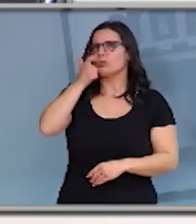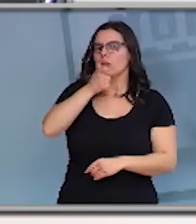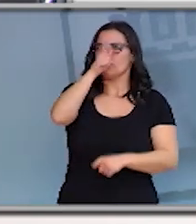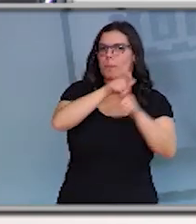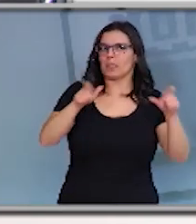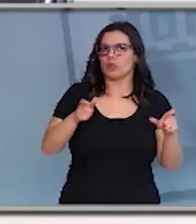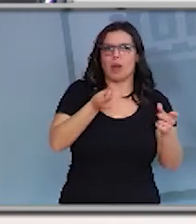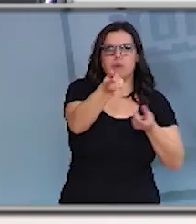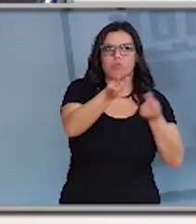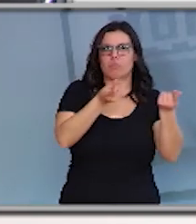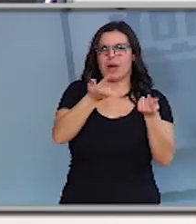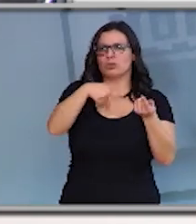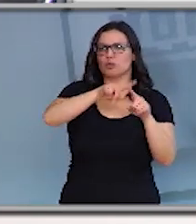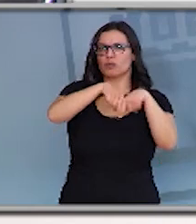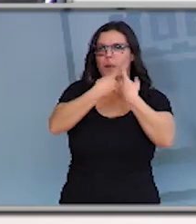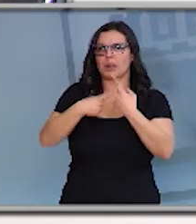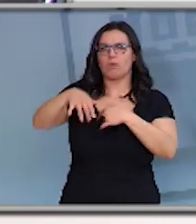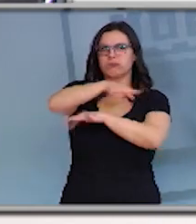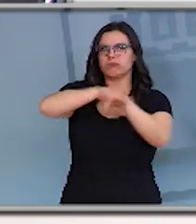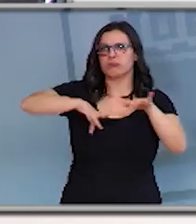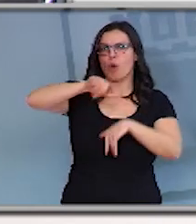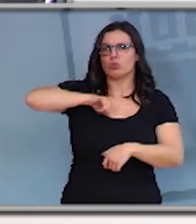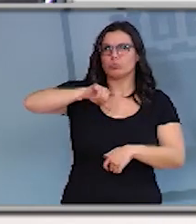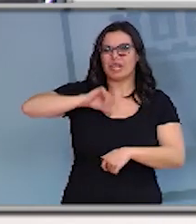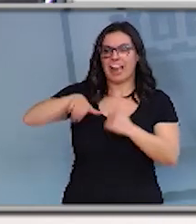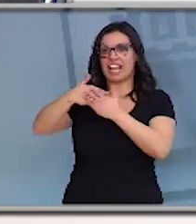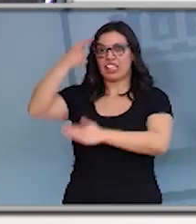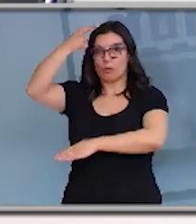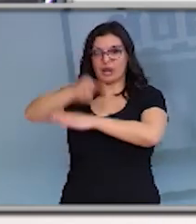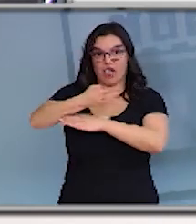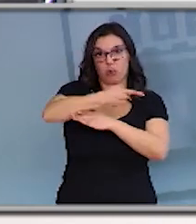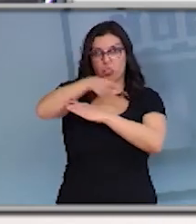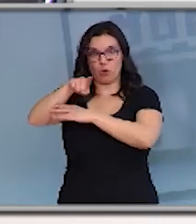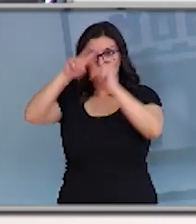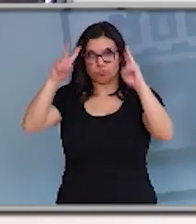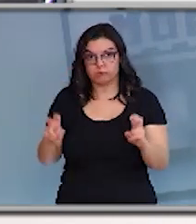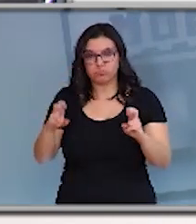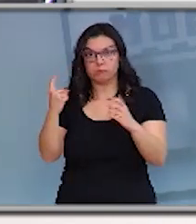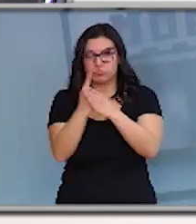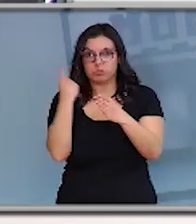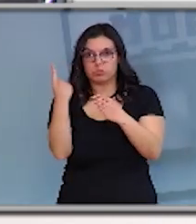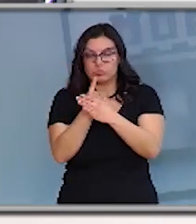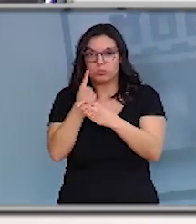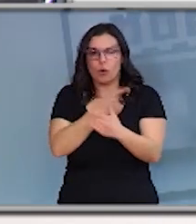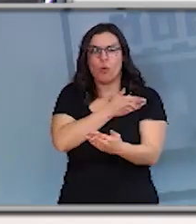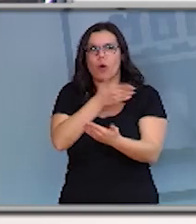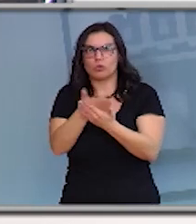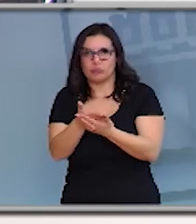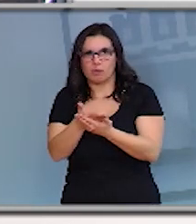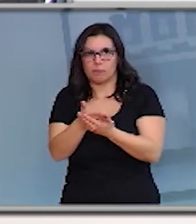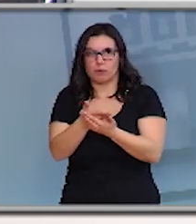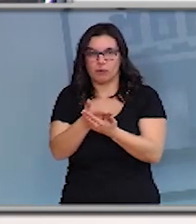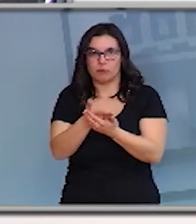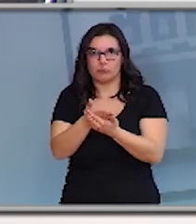deambularon por el hospital? ¿Se les obligó a ellos, los que habían estado en contacto estrecho con él y en el velatorio donde se produjo el